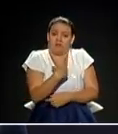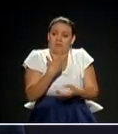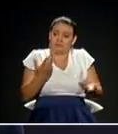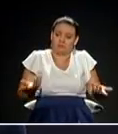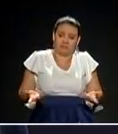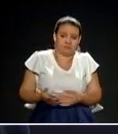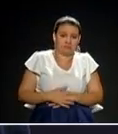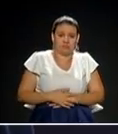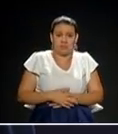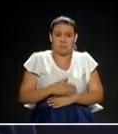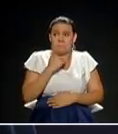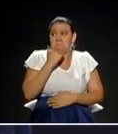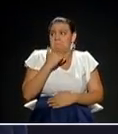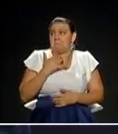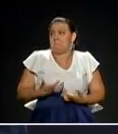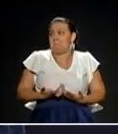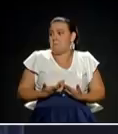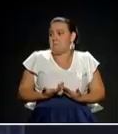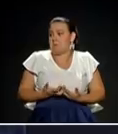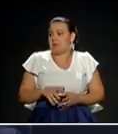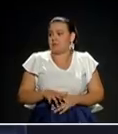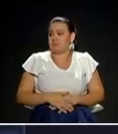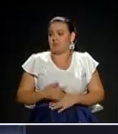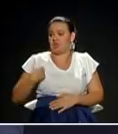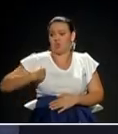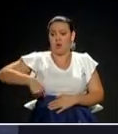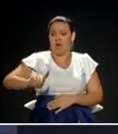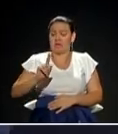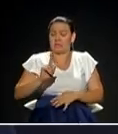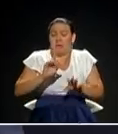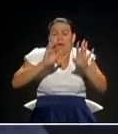no sé qué me quisiste decir, creo que no lo soy. Créame que no.